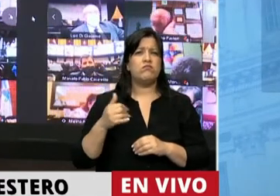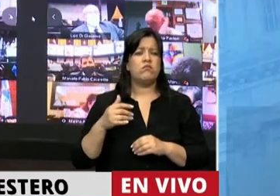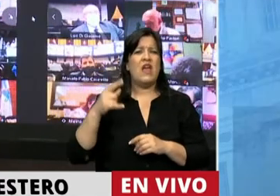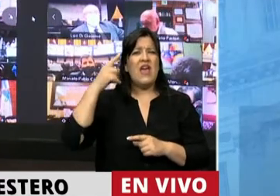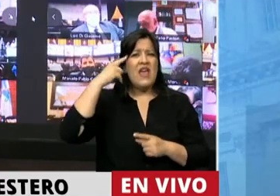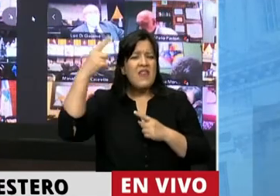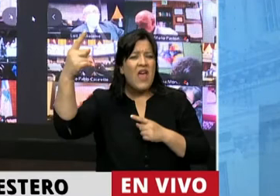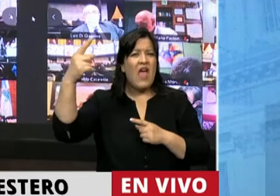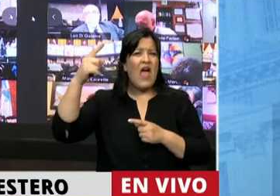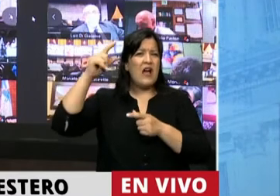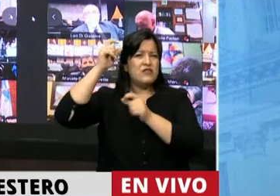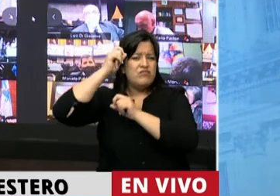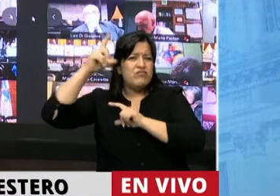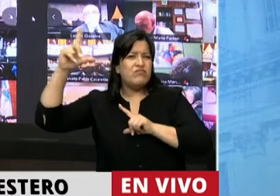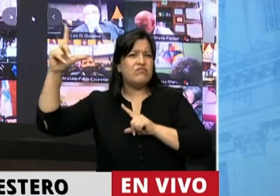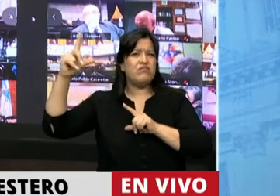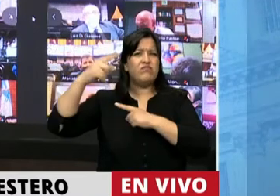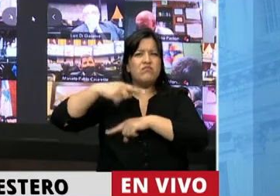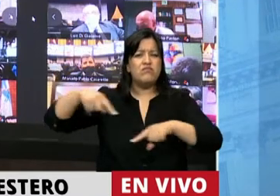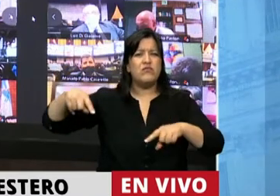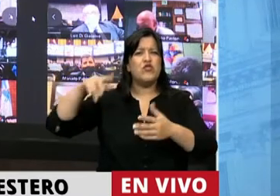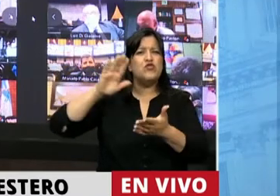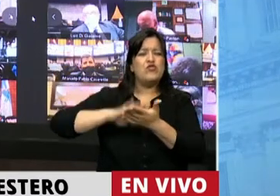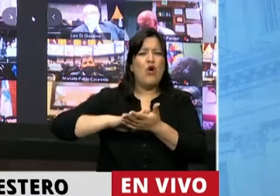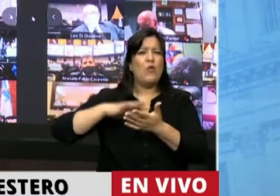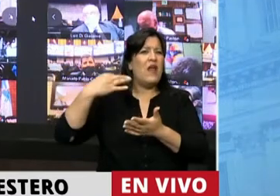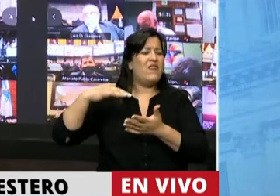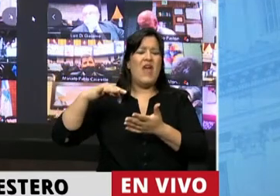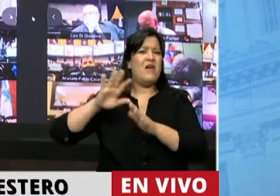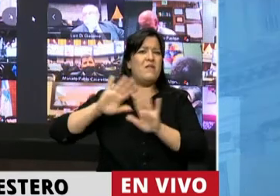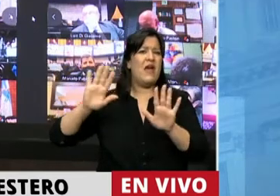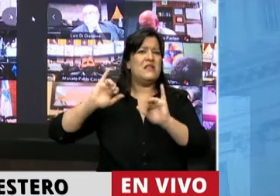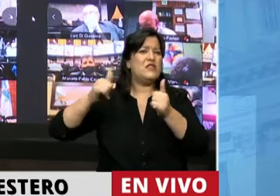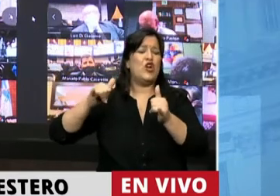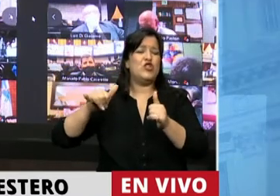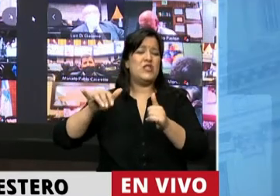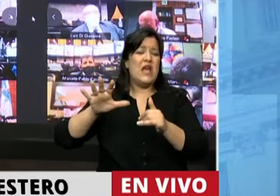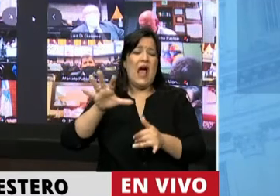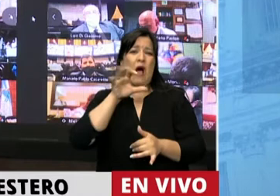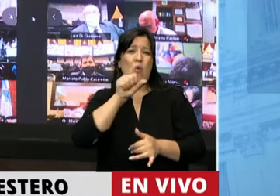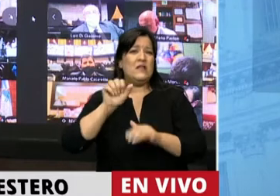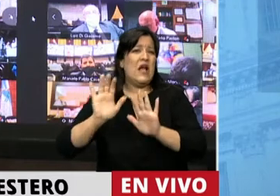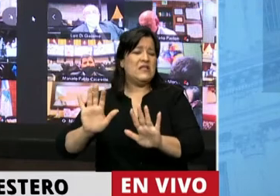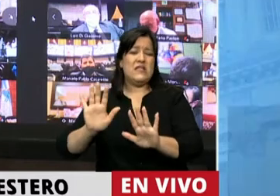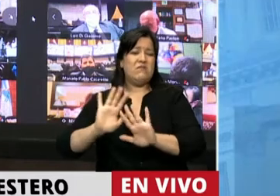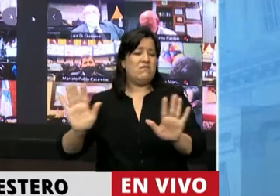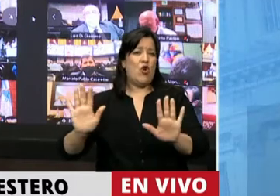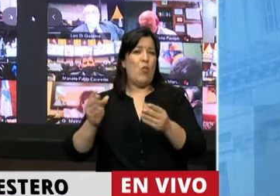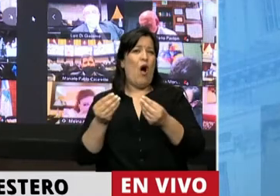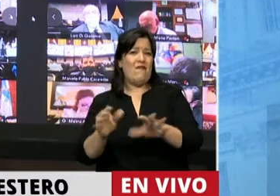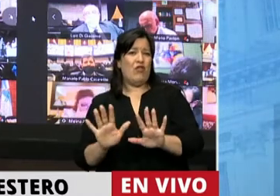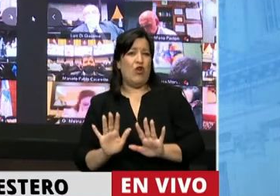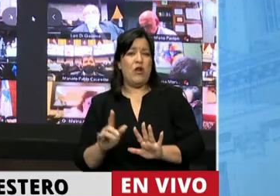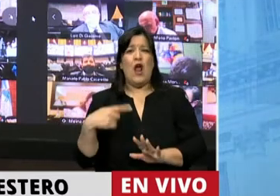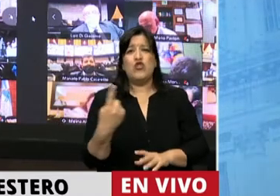ideas, que era solamente el tema de la resignación. A nosotros nos dijeron muchas veces que solamente teníamos